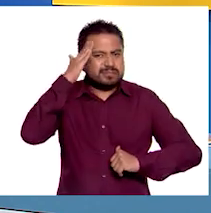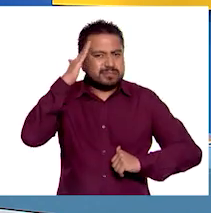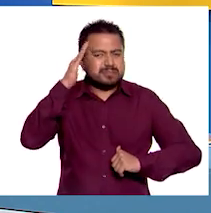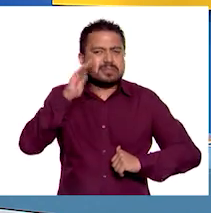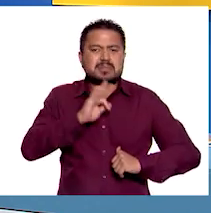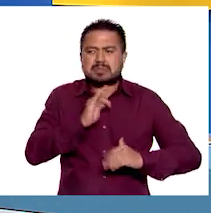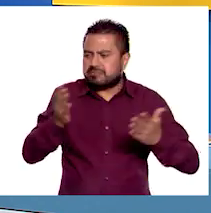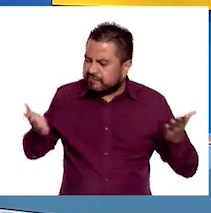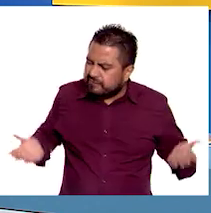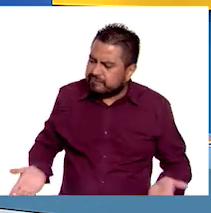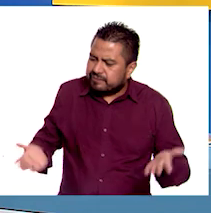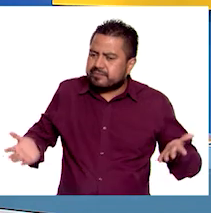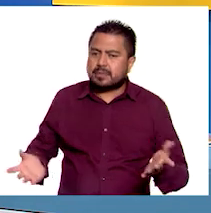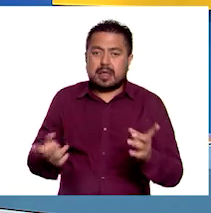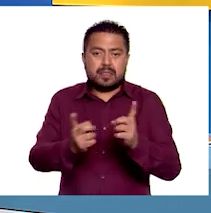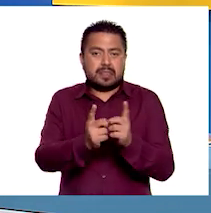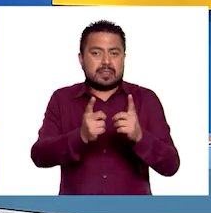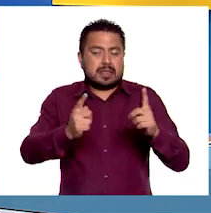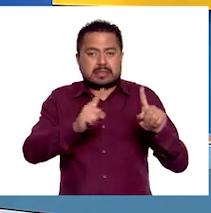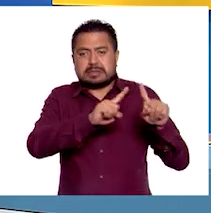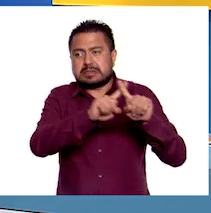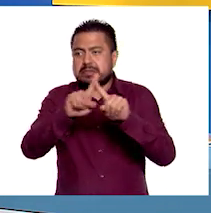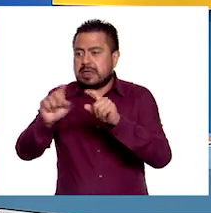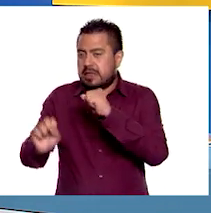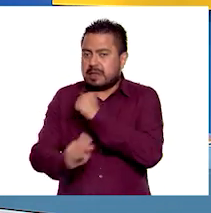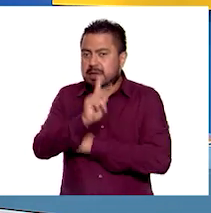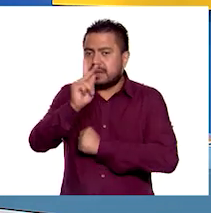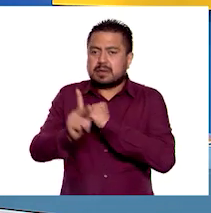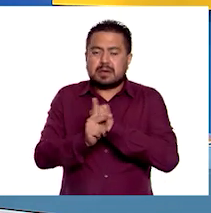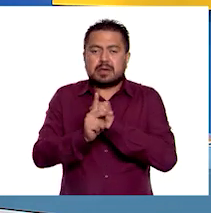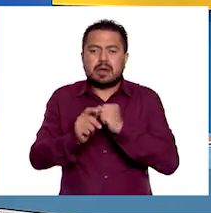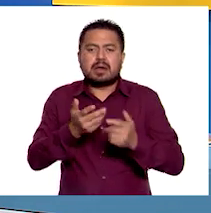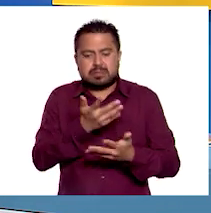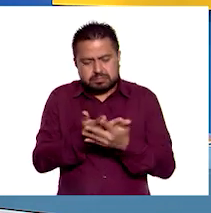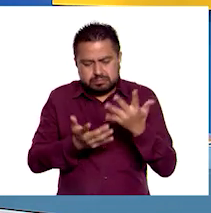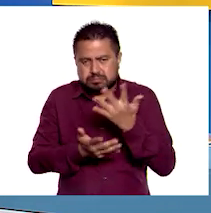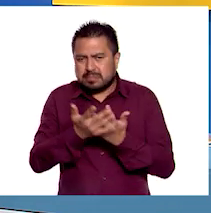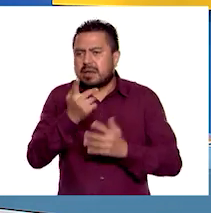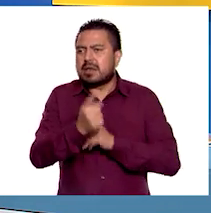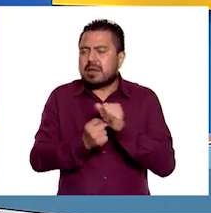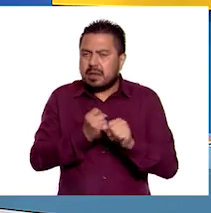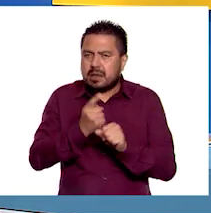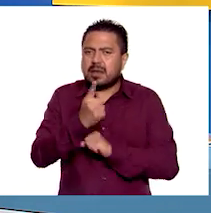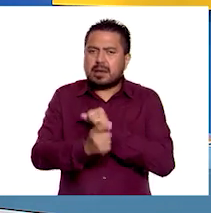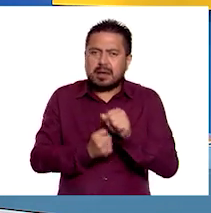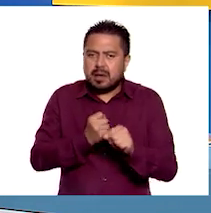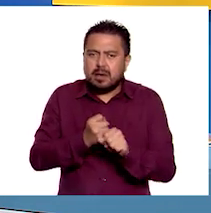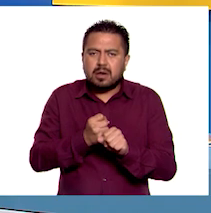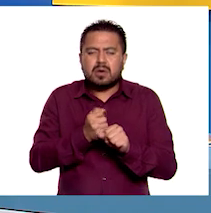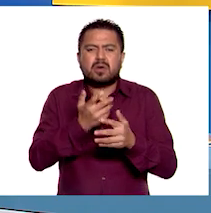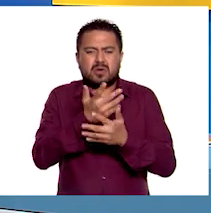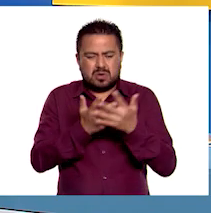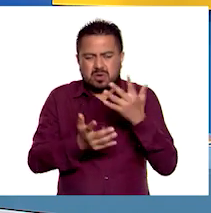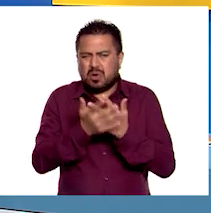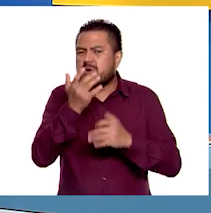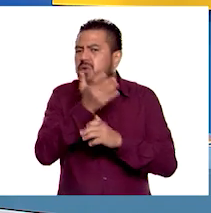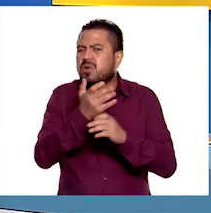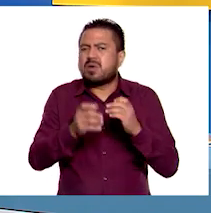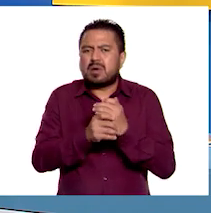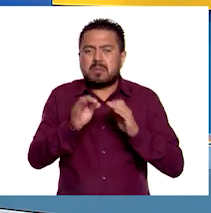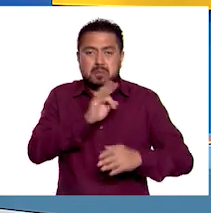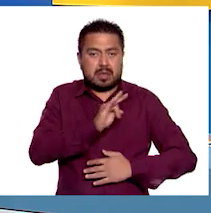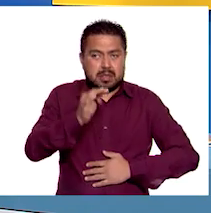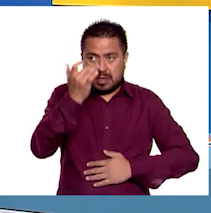incentivar el desarrollo de las distintas naciones y de elaborar año con año un instrumento para